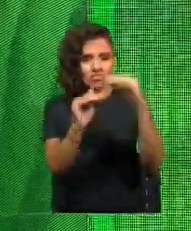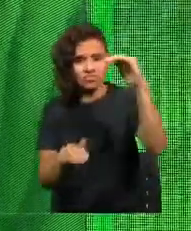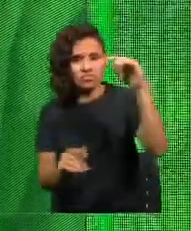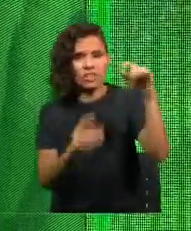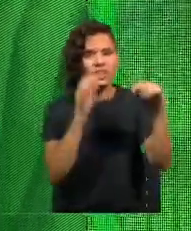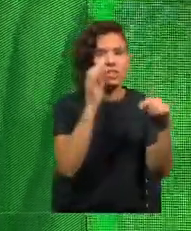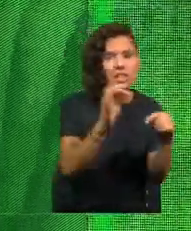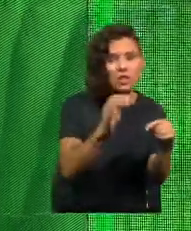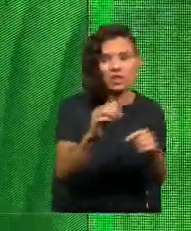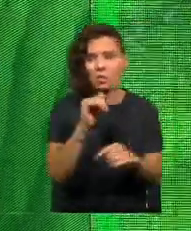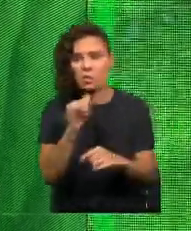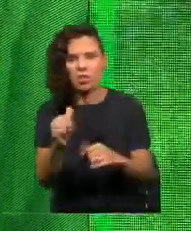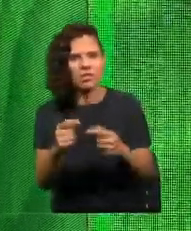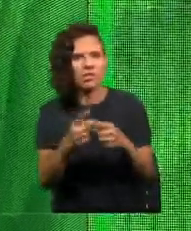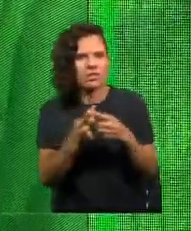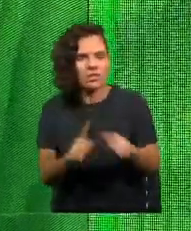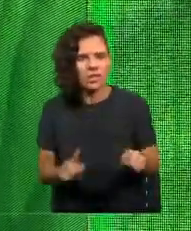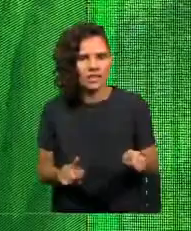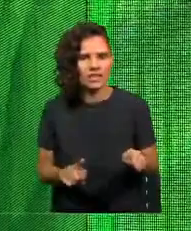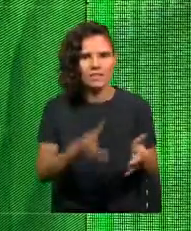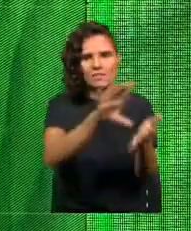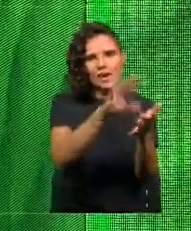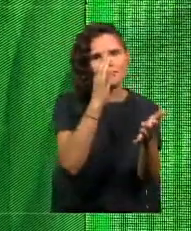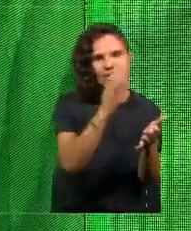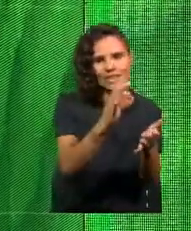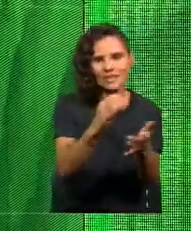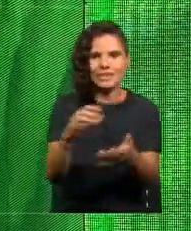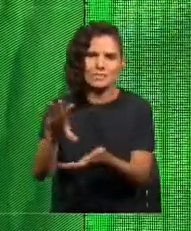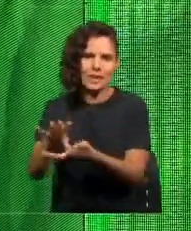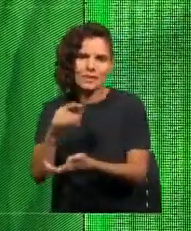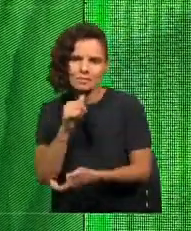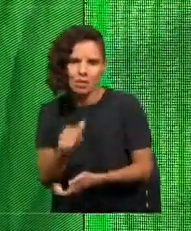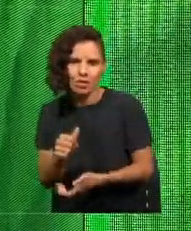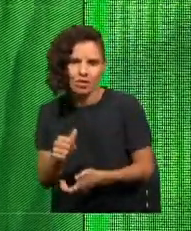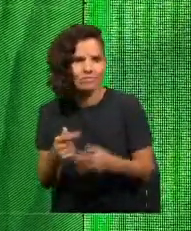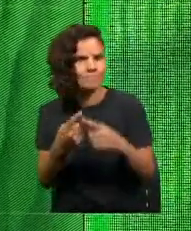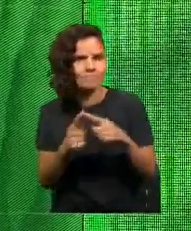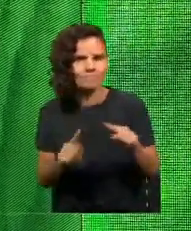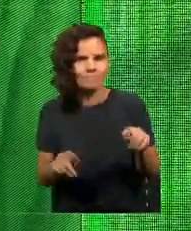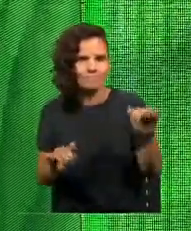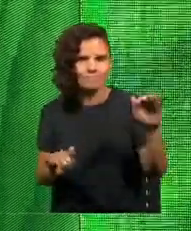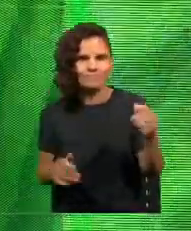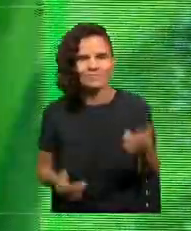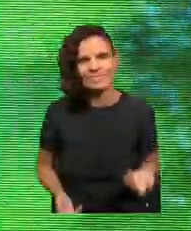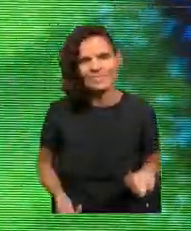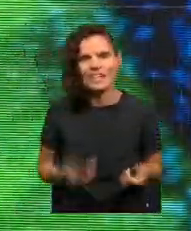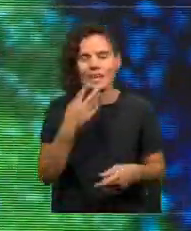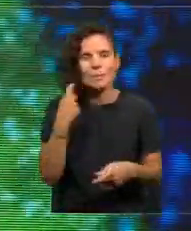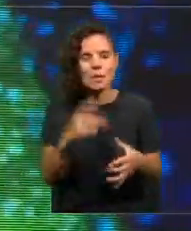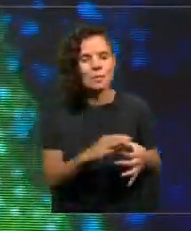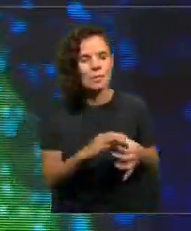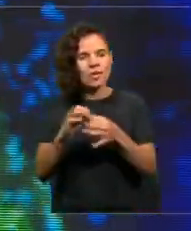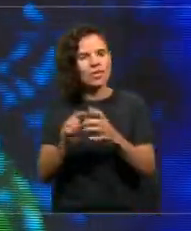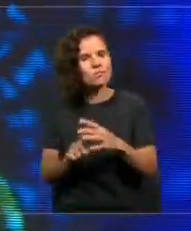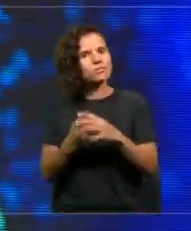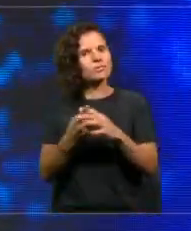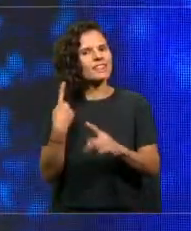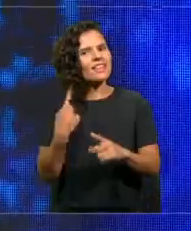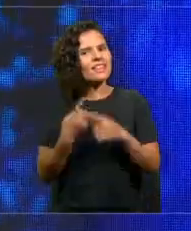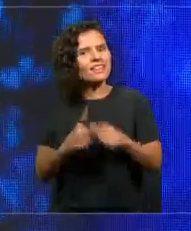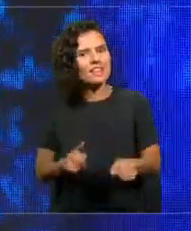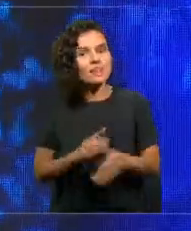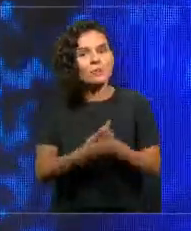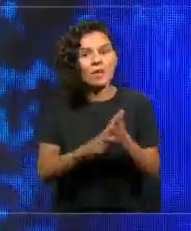ricos y a los países pobres. Es originado también de manera distinta. Por ejemplo, un ciudadano norteamericano produce